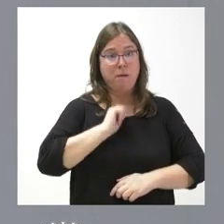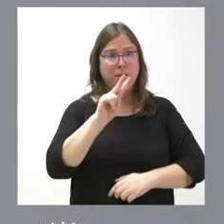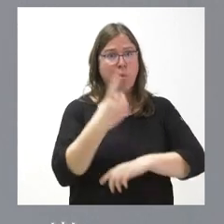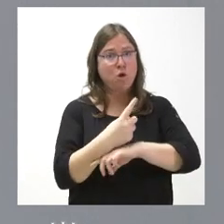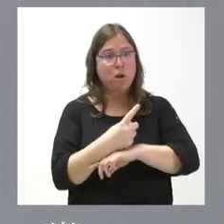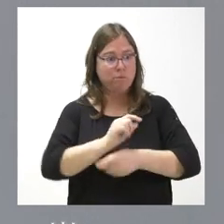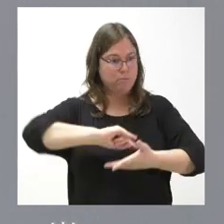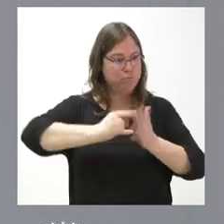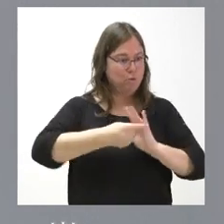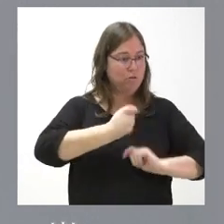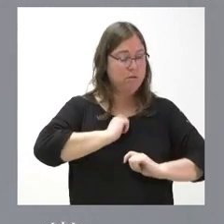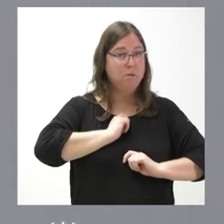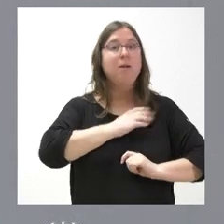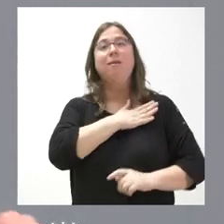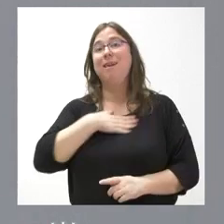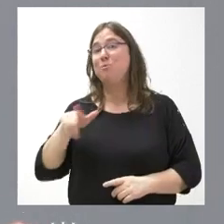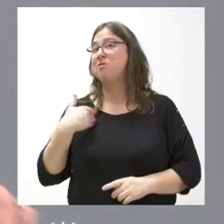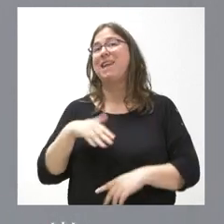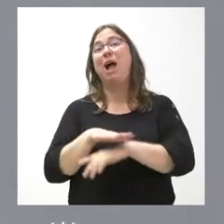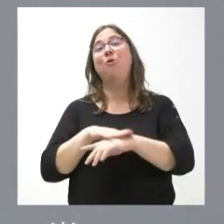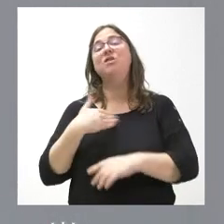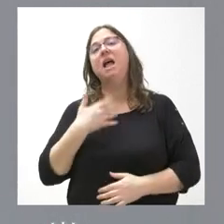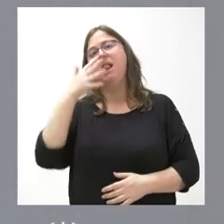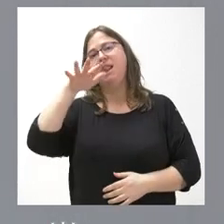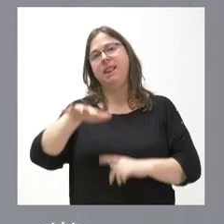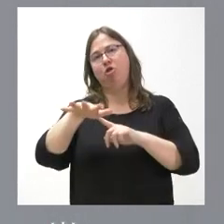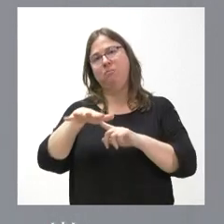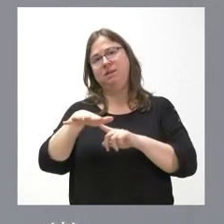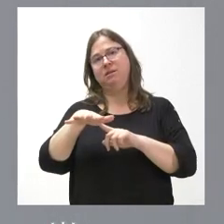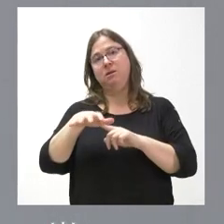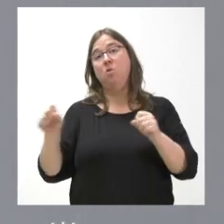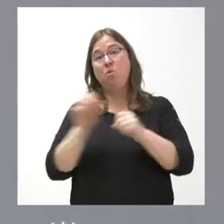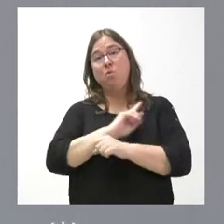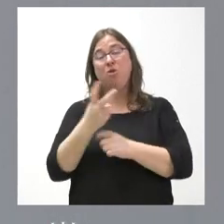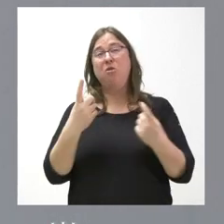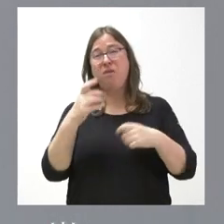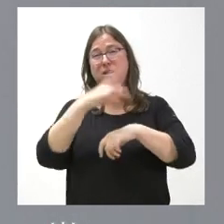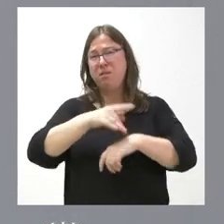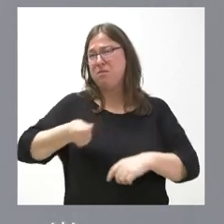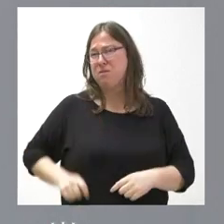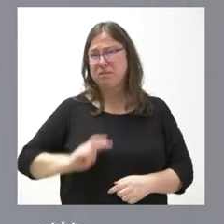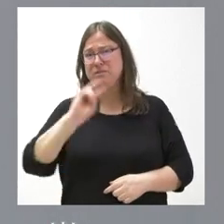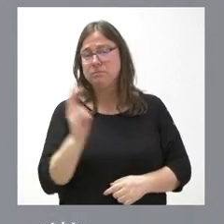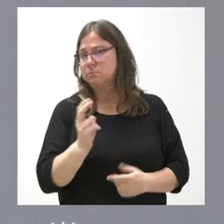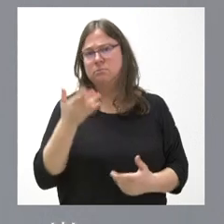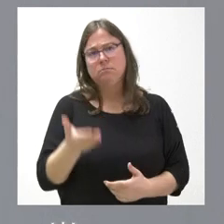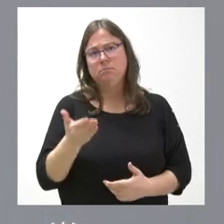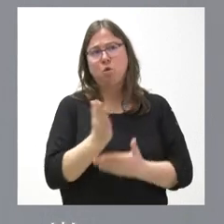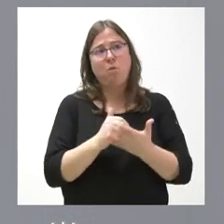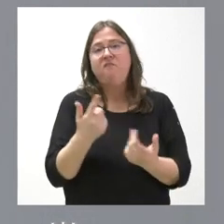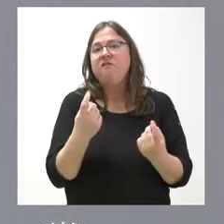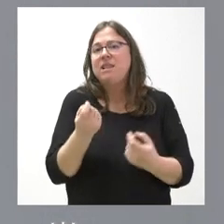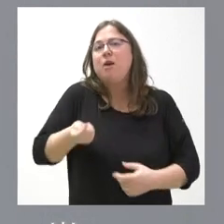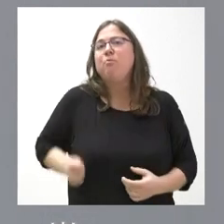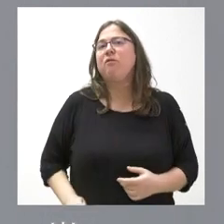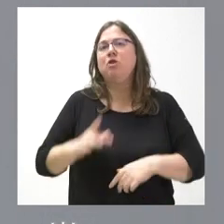este tema, creemos que ya el Gobierno va para cinco meses sin que haya abordado el otro, que para nosotros, para las comunidades autónomas es vital, que es la falta de profesionales